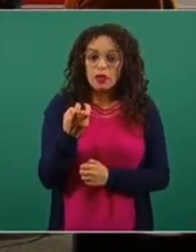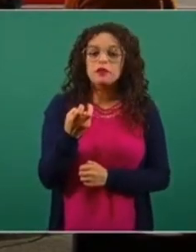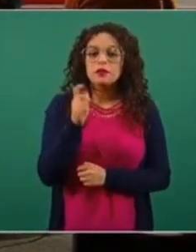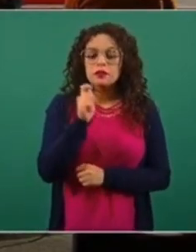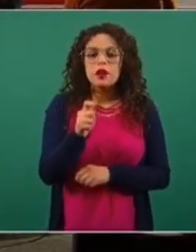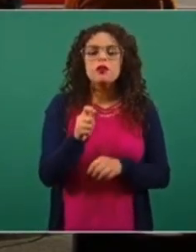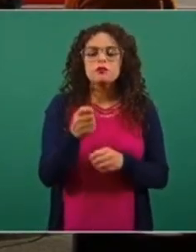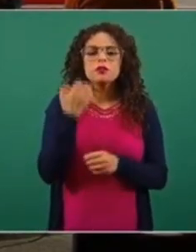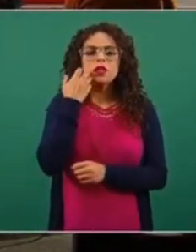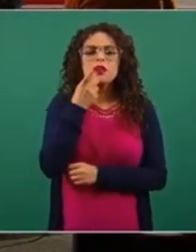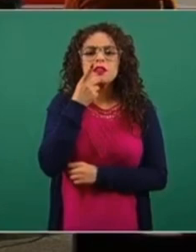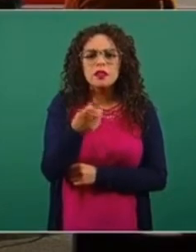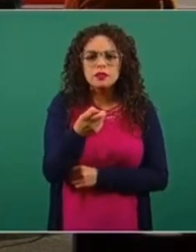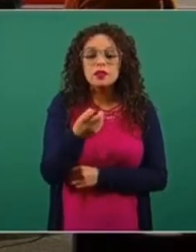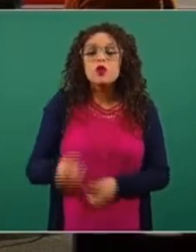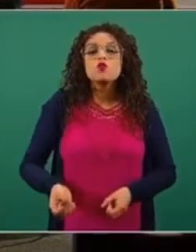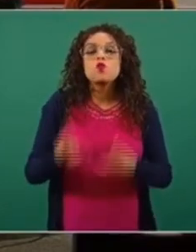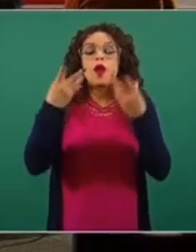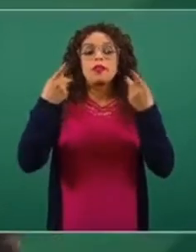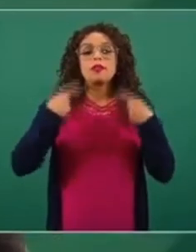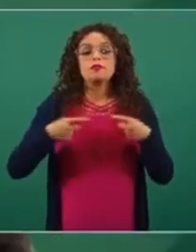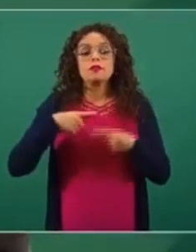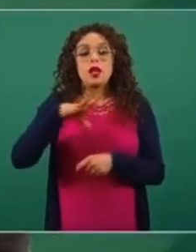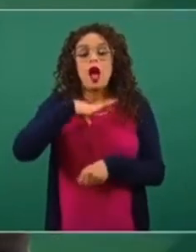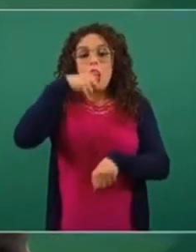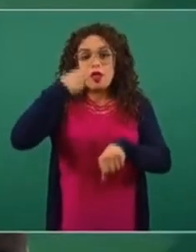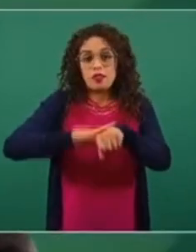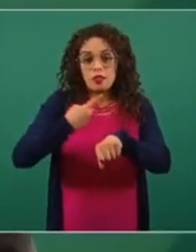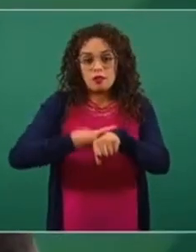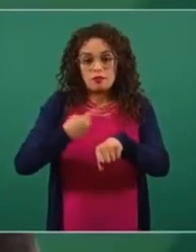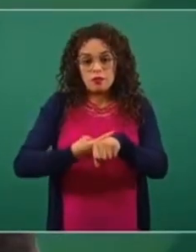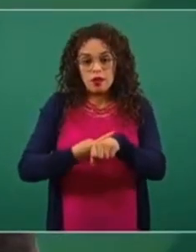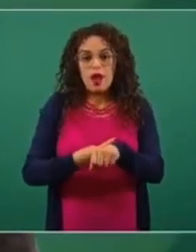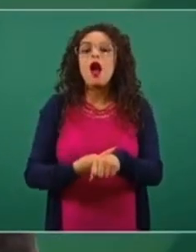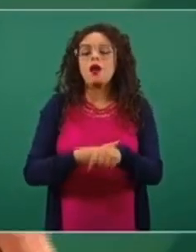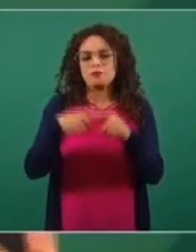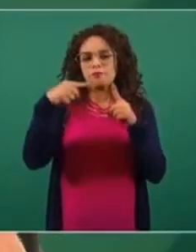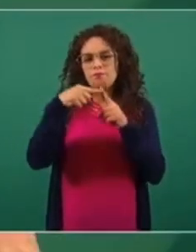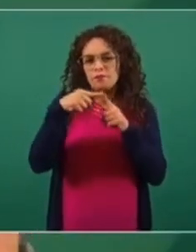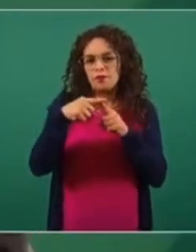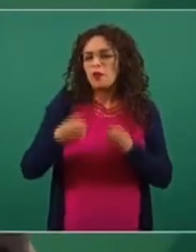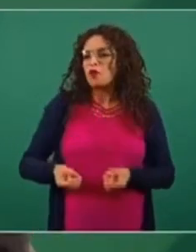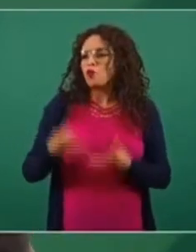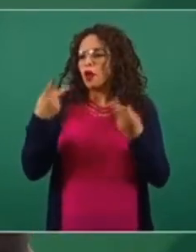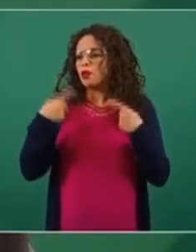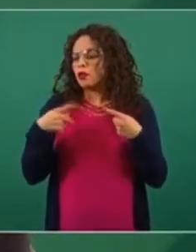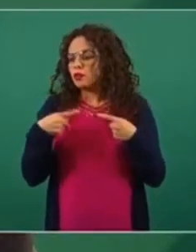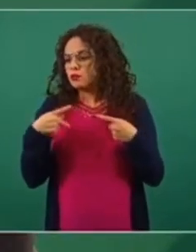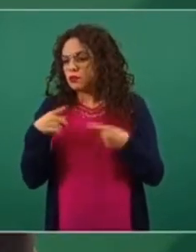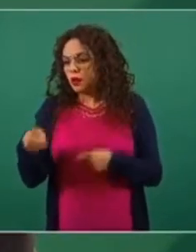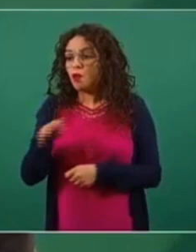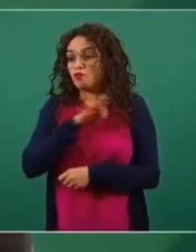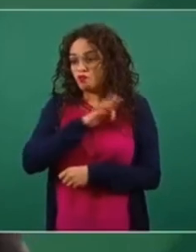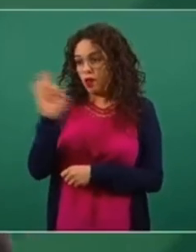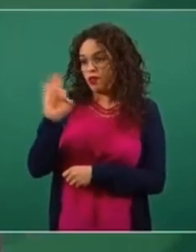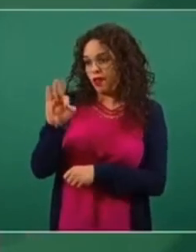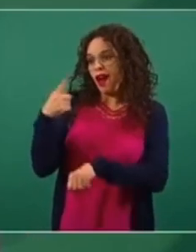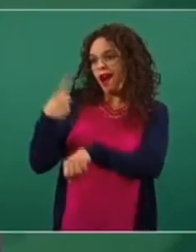la incidencia, número de personas enfermas divididas por número de personas que están en posibilidad de enfermar.